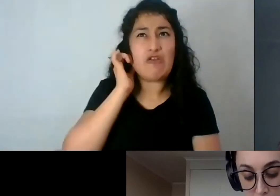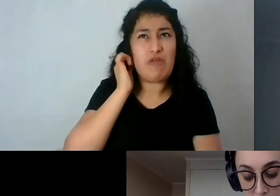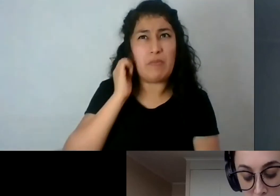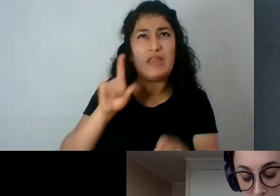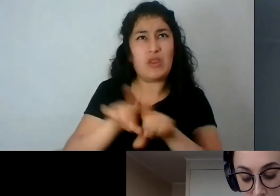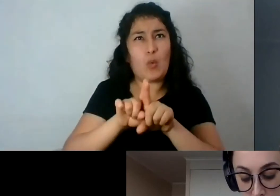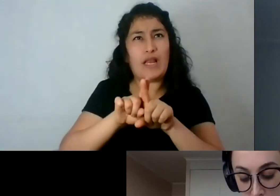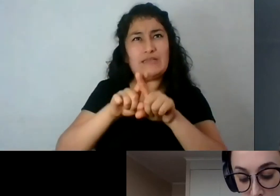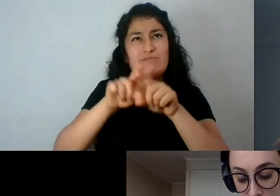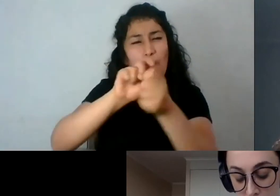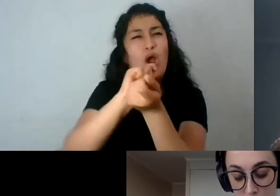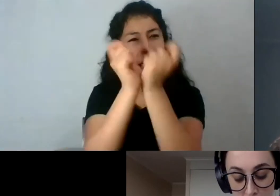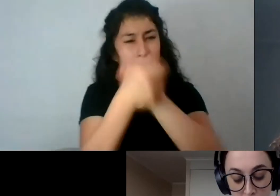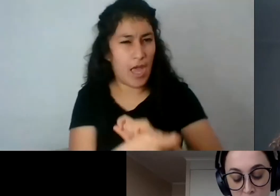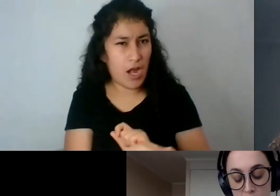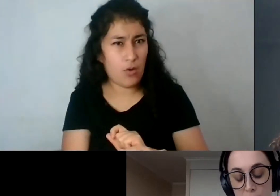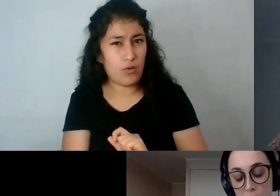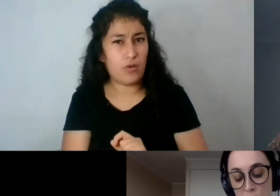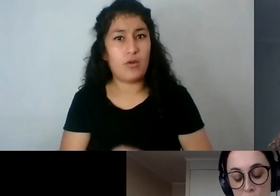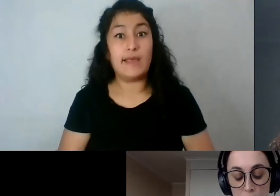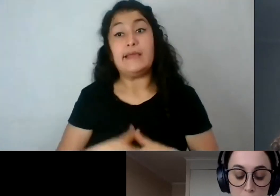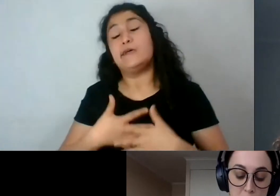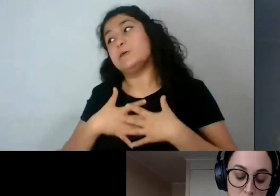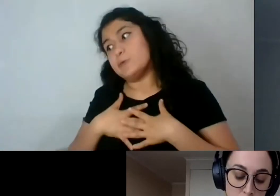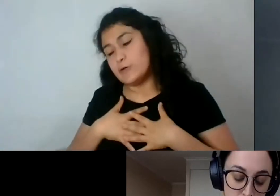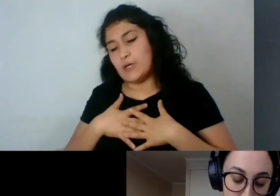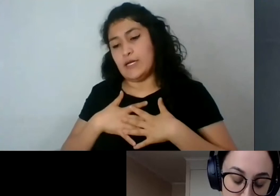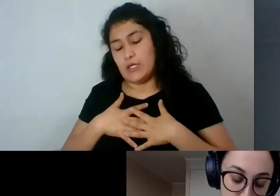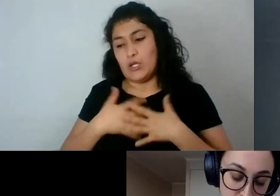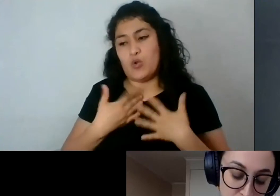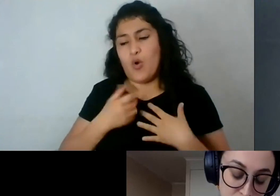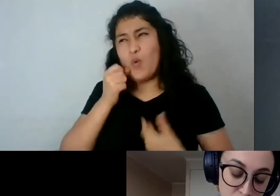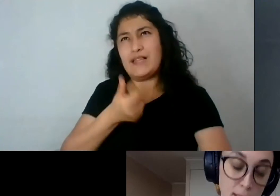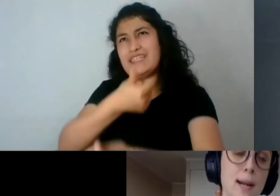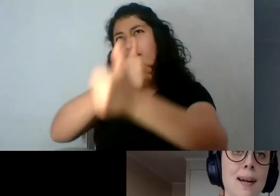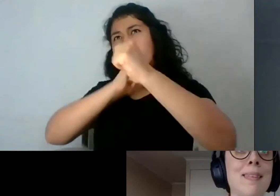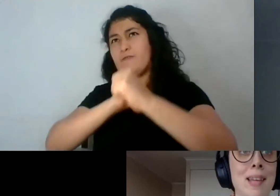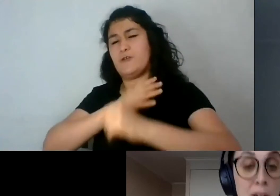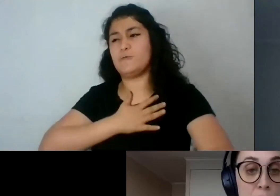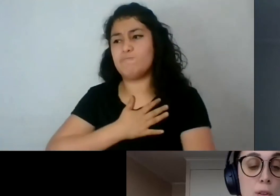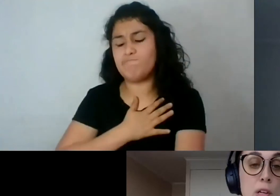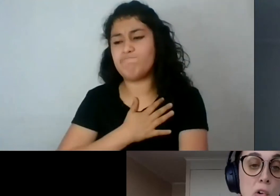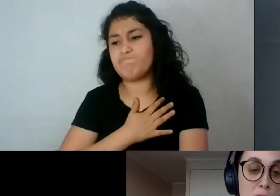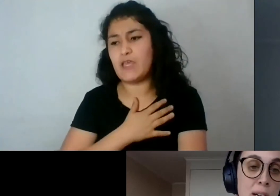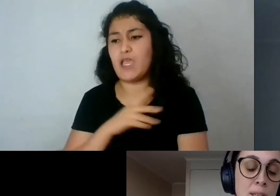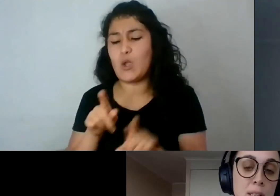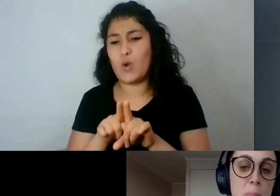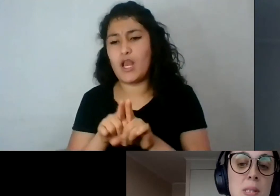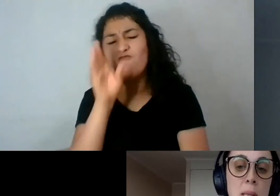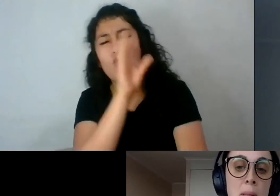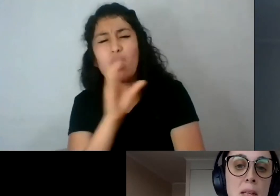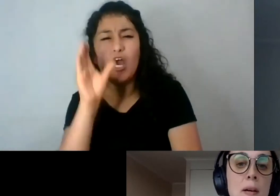Bien. Los mayores desafíos a los que me he encontrado, yo creo que ha sido el rastreo de obras